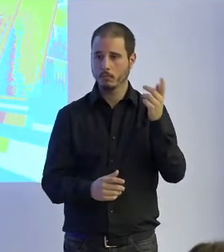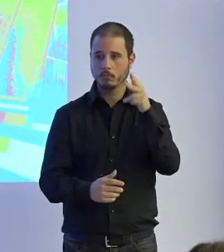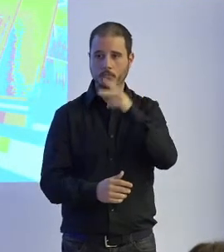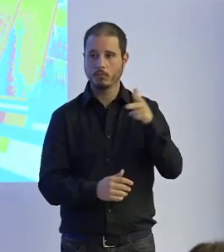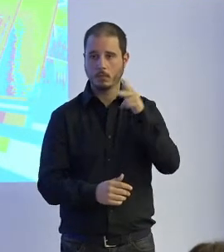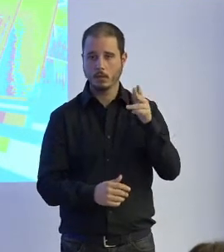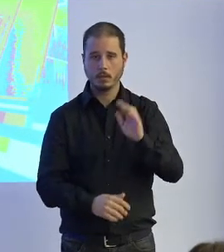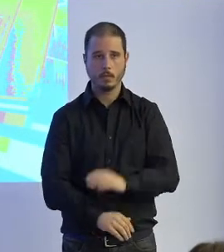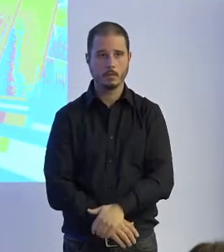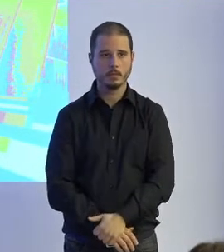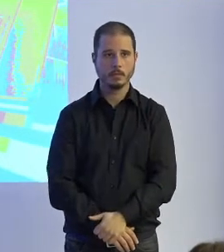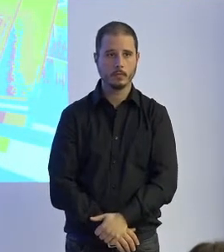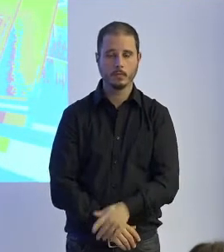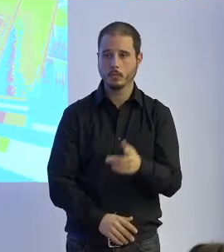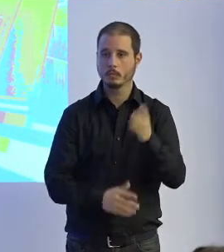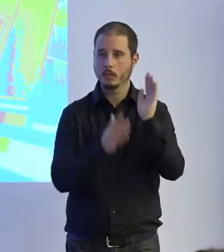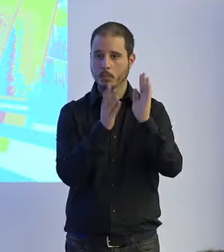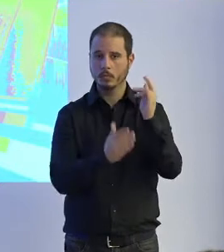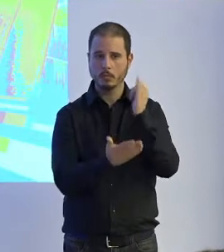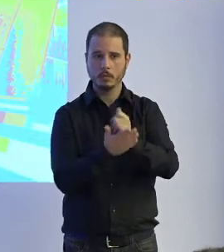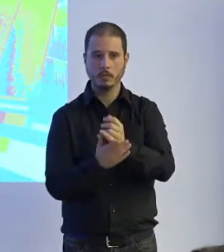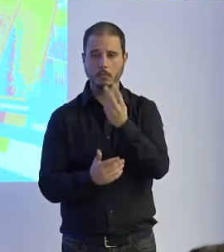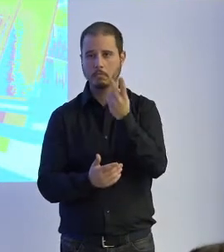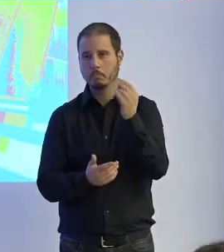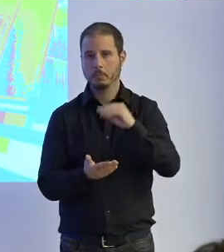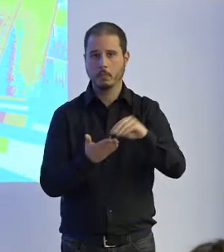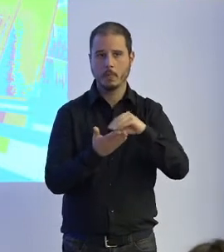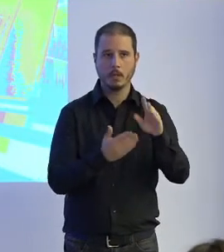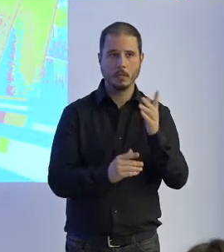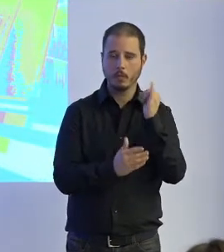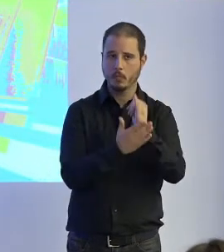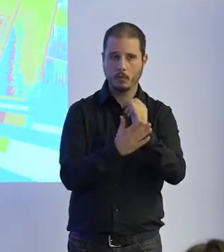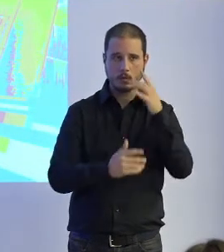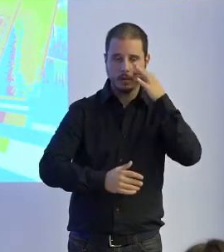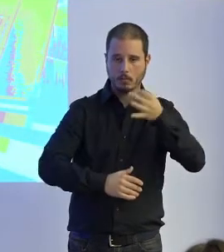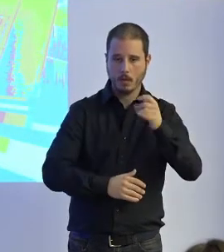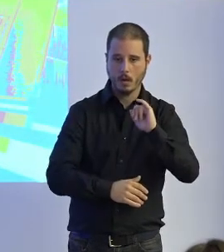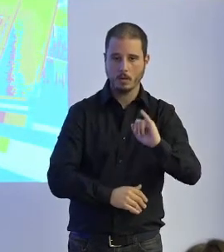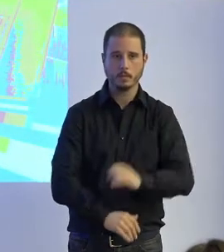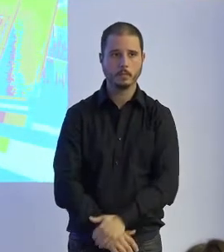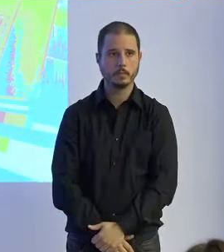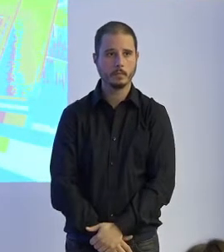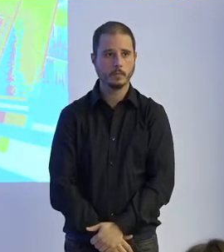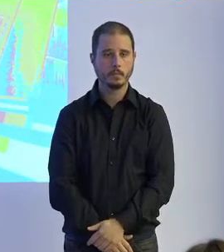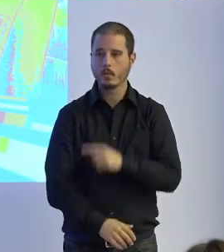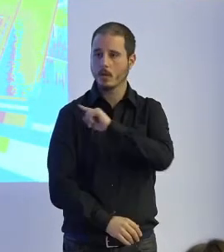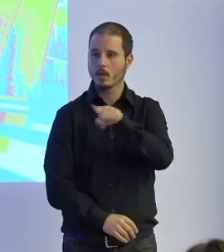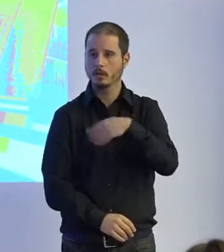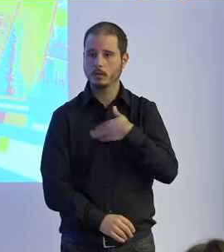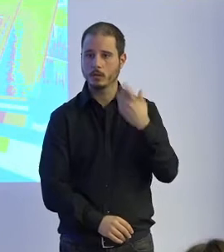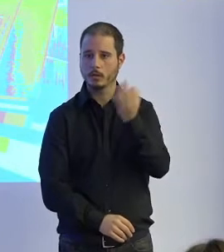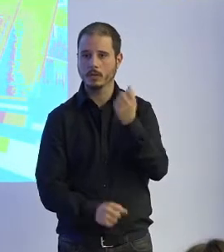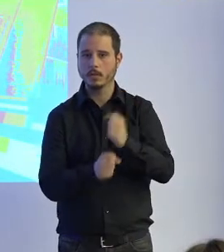por ahí fue un terapeuta lo probó un par de veces pero bueno esto es un caso real bueno y que es lo que nosotros queremos y en que estamos trabajando